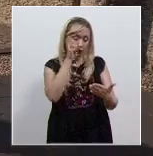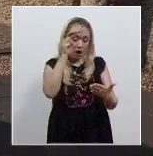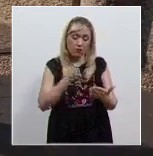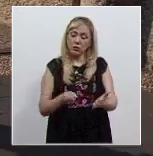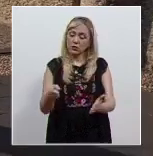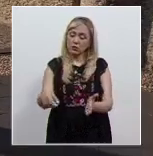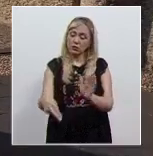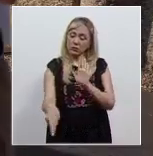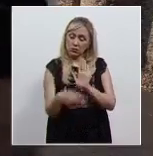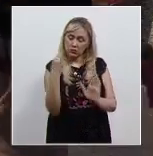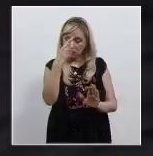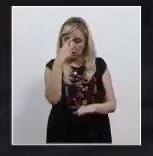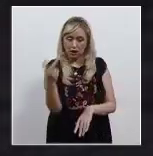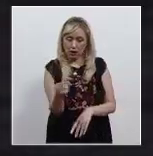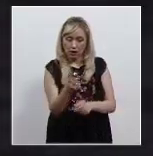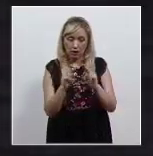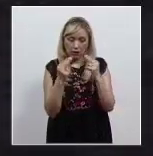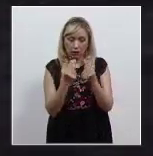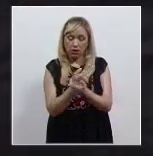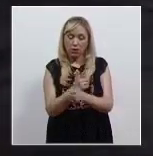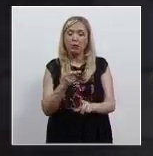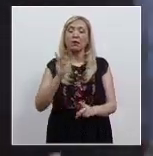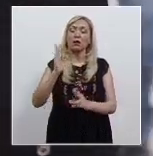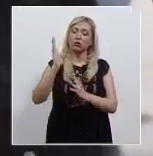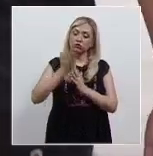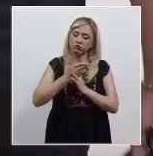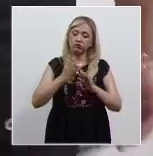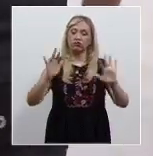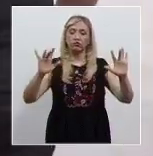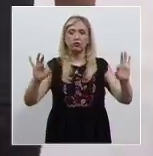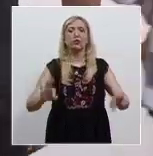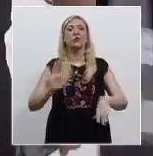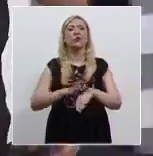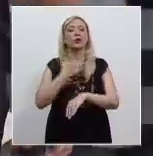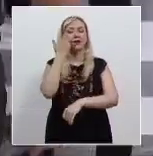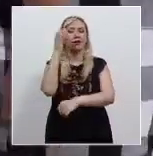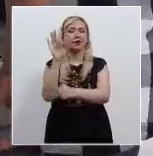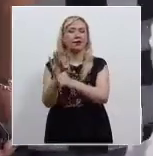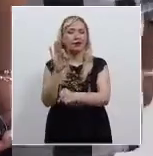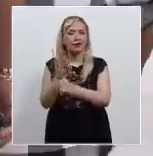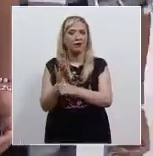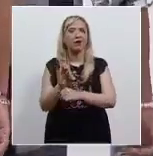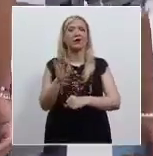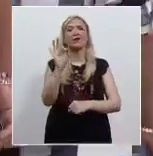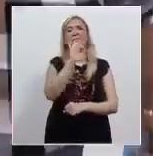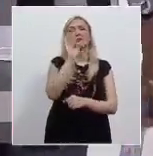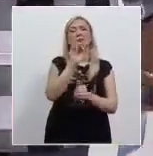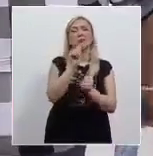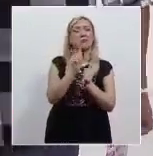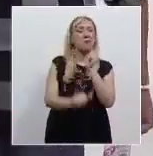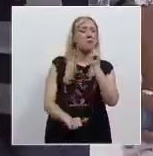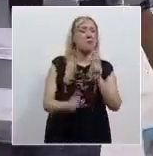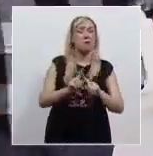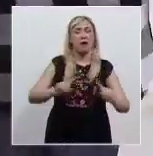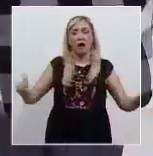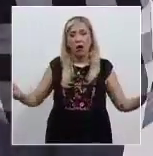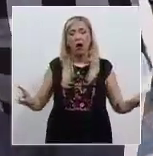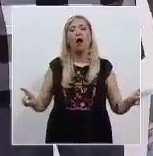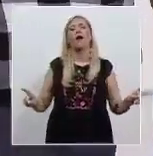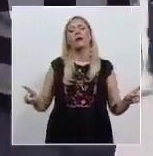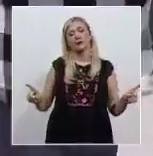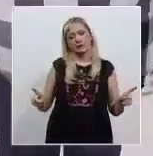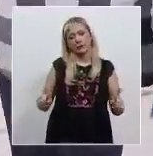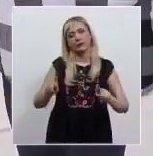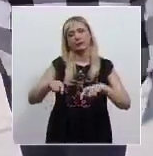la intención del legislador fue proteger económicamente a las personas que integran este tipo de uniones, de hecho que dan origen a una familia,